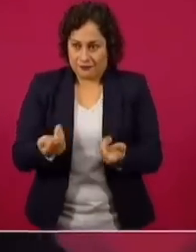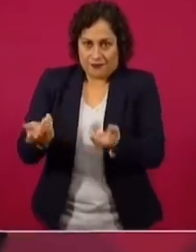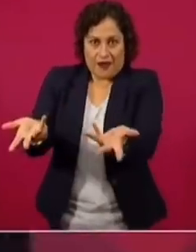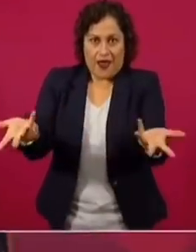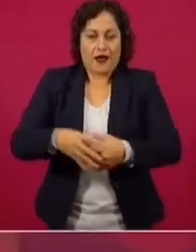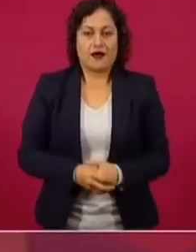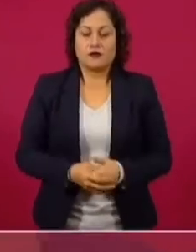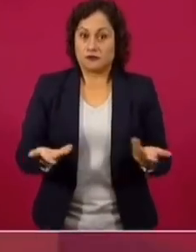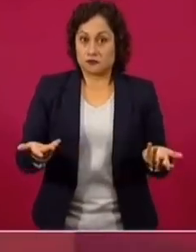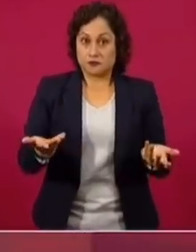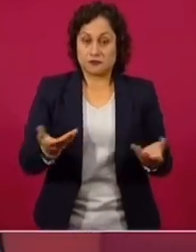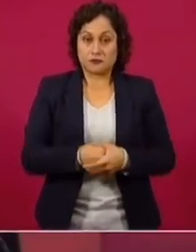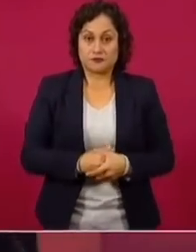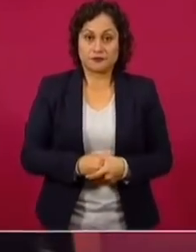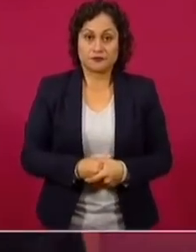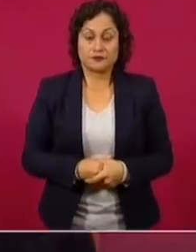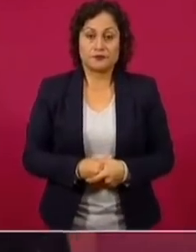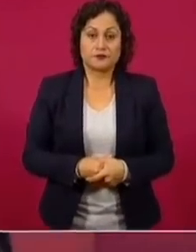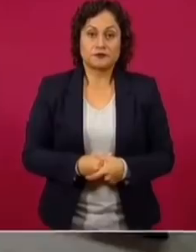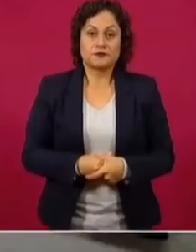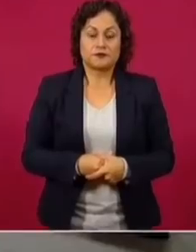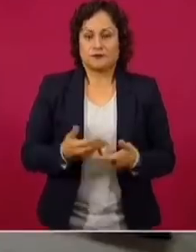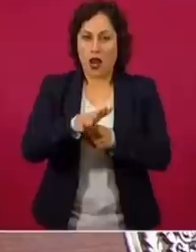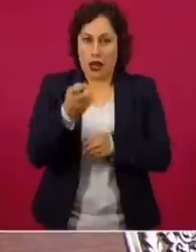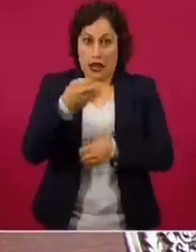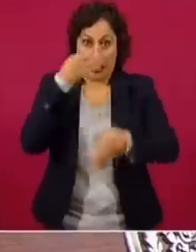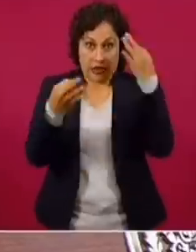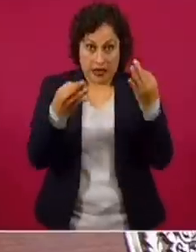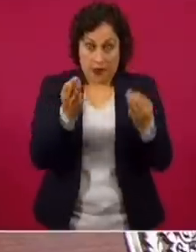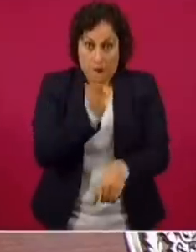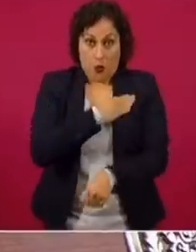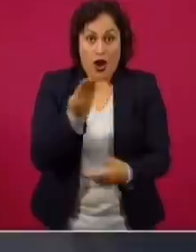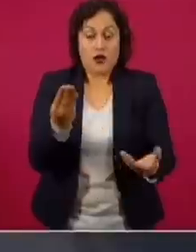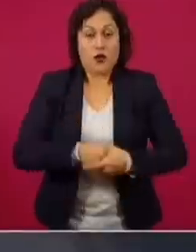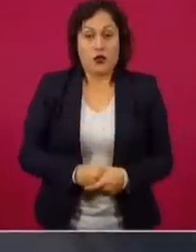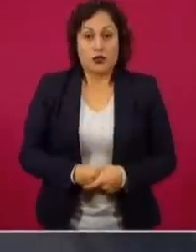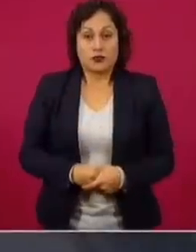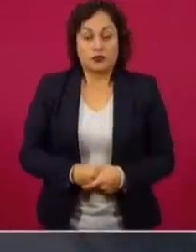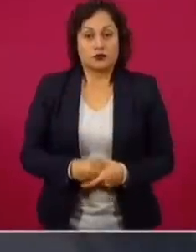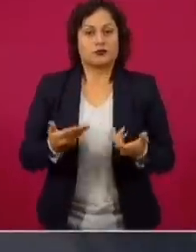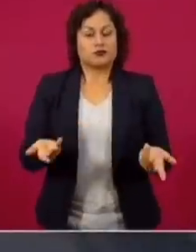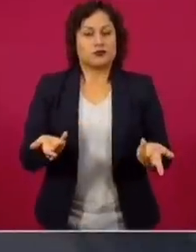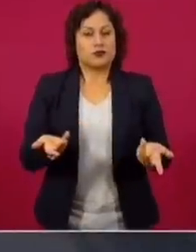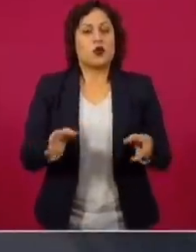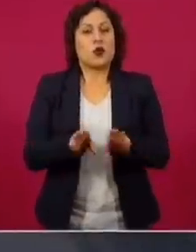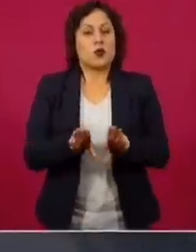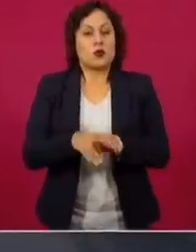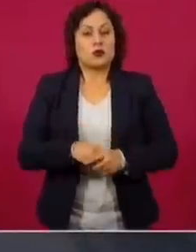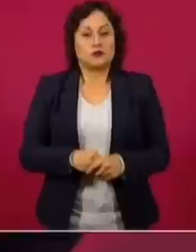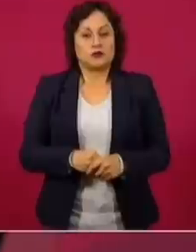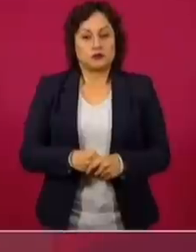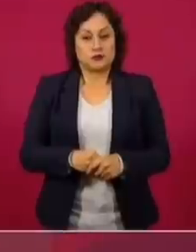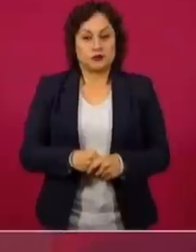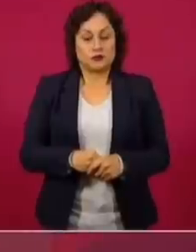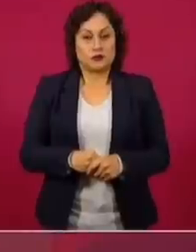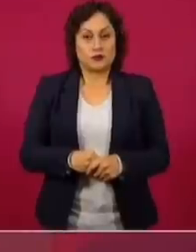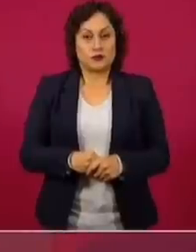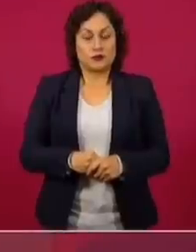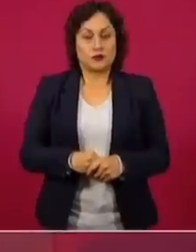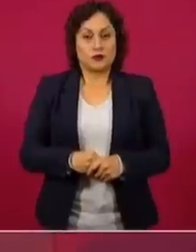O sea, pero eso, ¿no creen ustedes que es bueno? O sea, se convierten, se erigen en jueces?